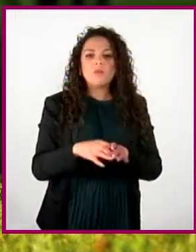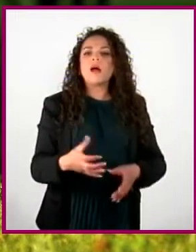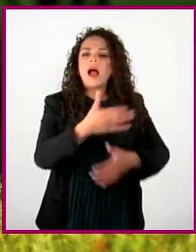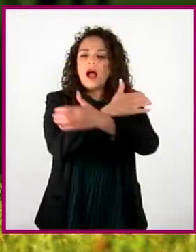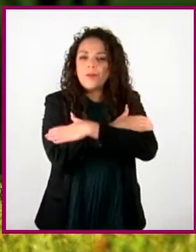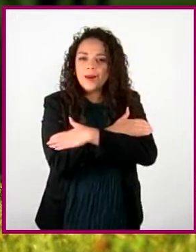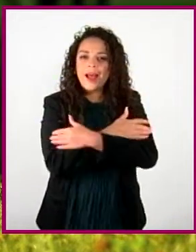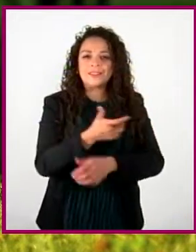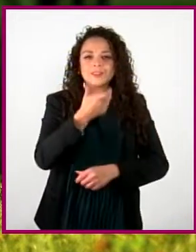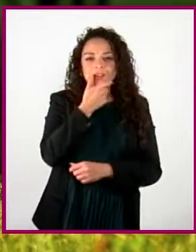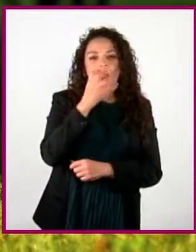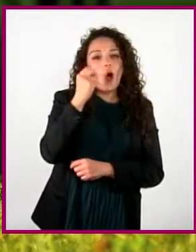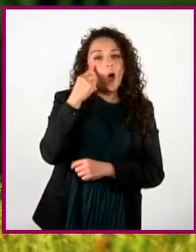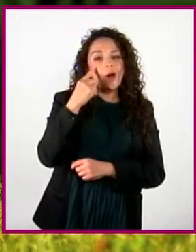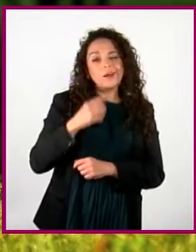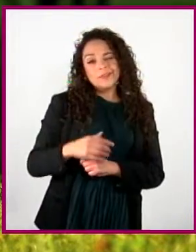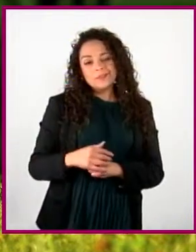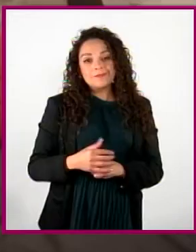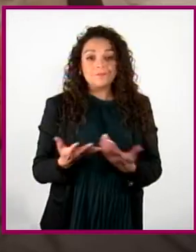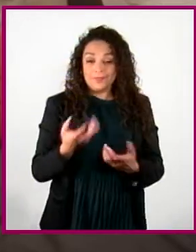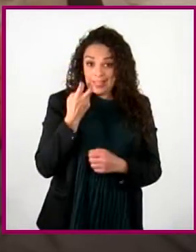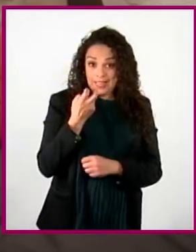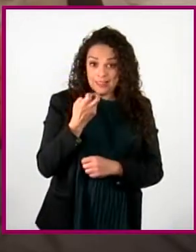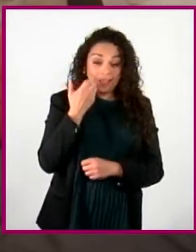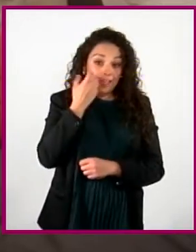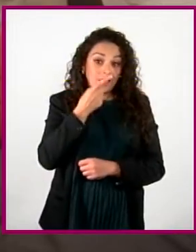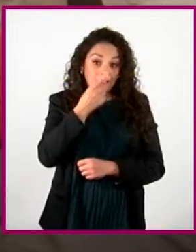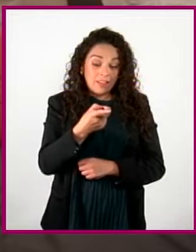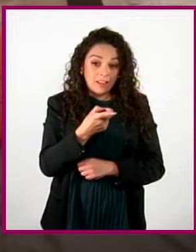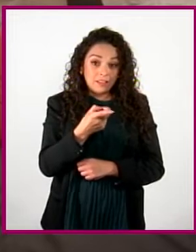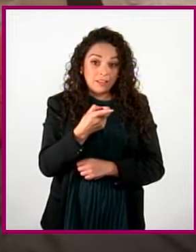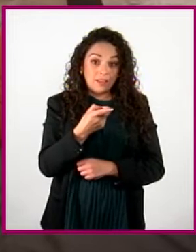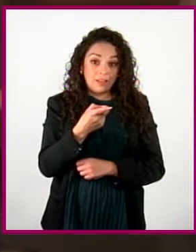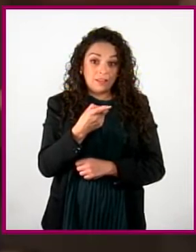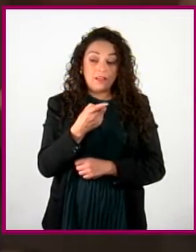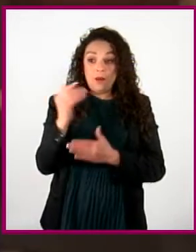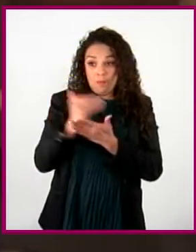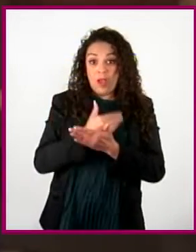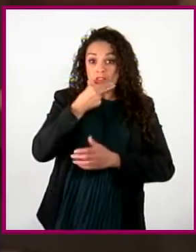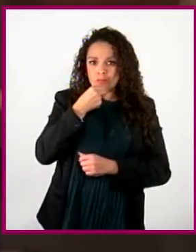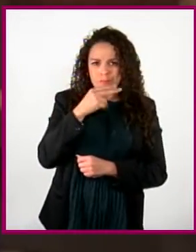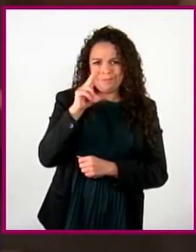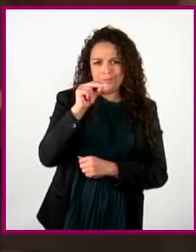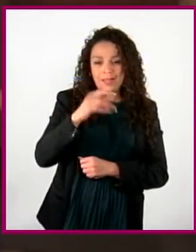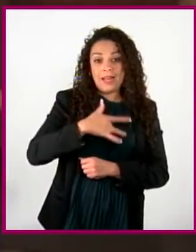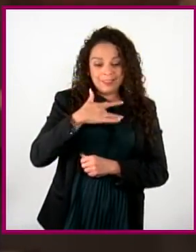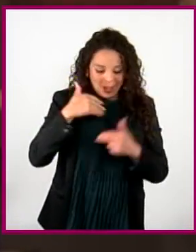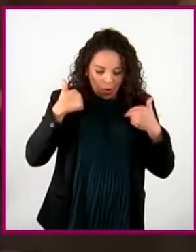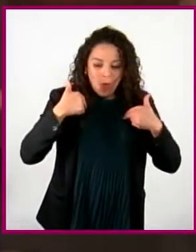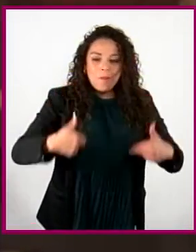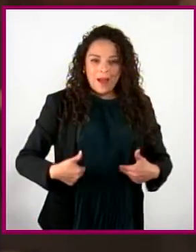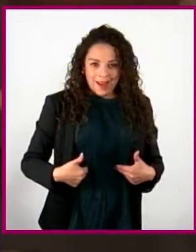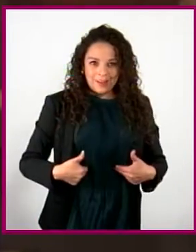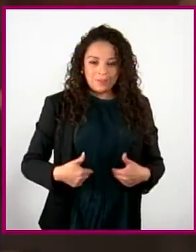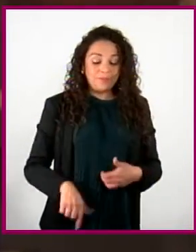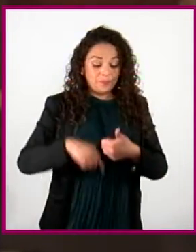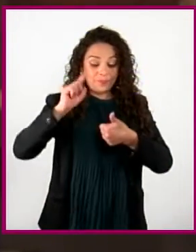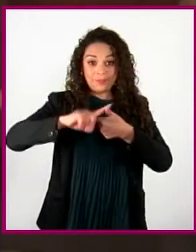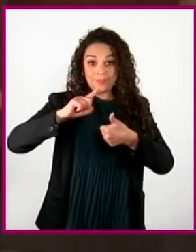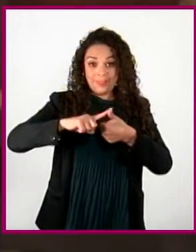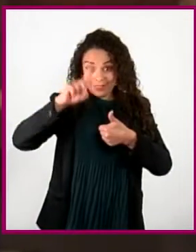Te aseguro que eso no te hace menos hombre, te hace más humano. Recomendación número 6.